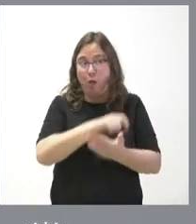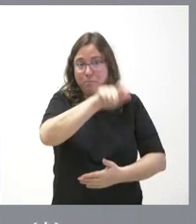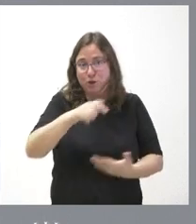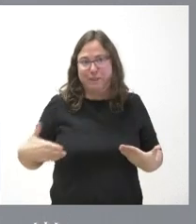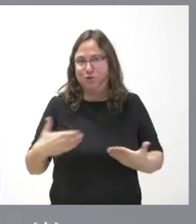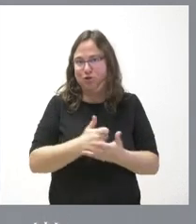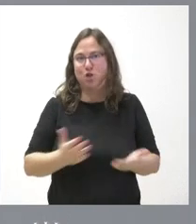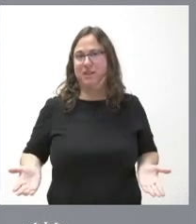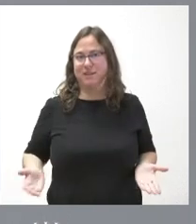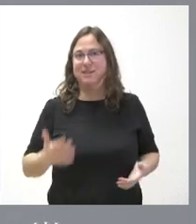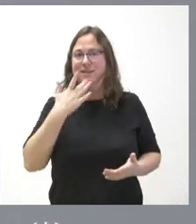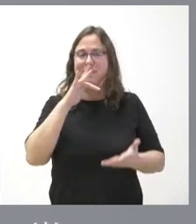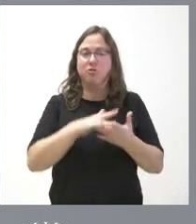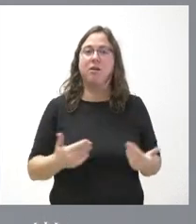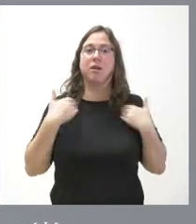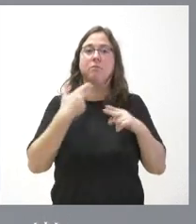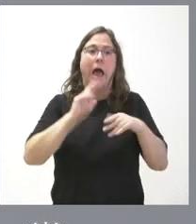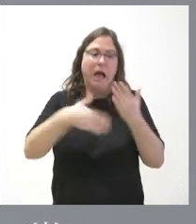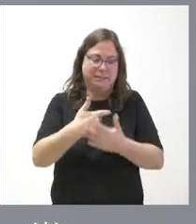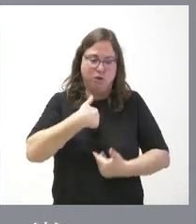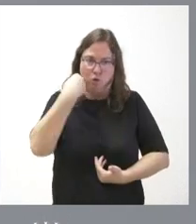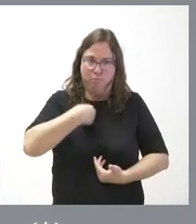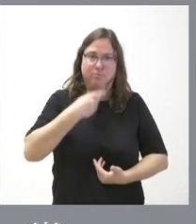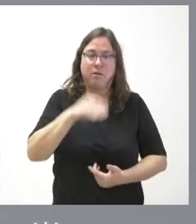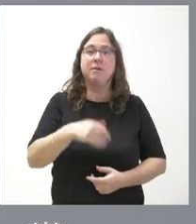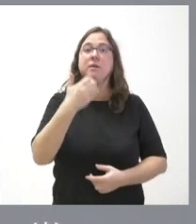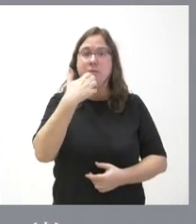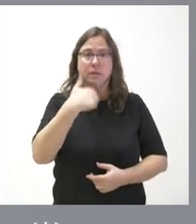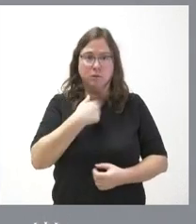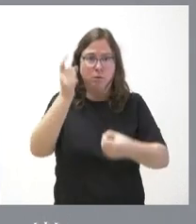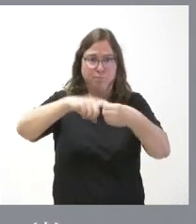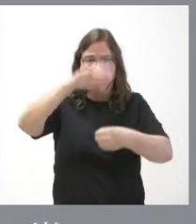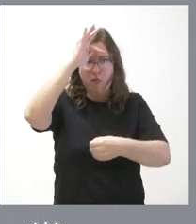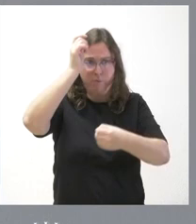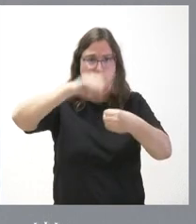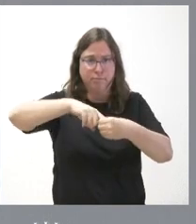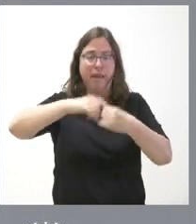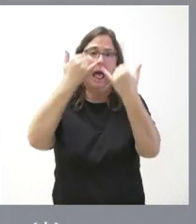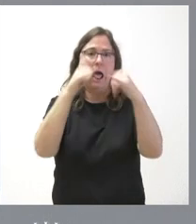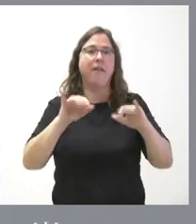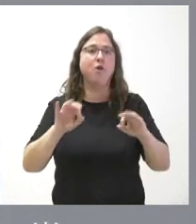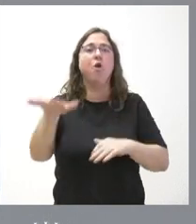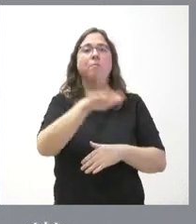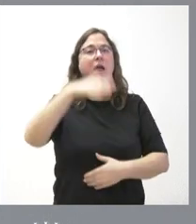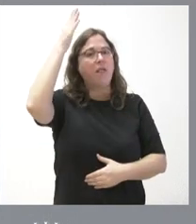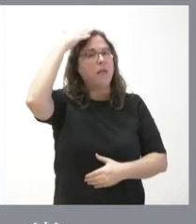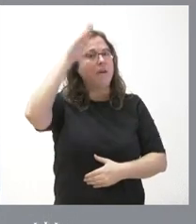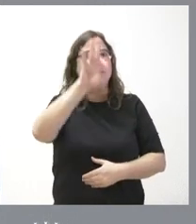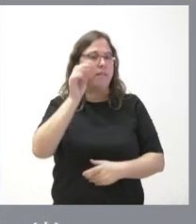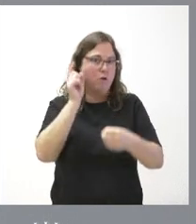que tienen alguna responsabilidad política yo mismo si voy a ir les he dicho el domingo a un acto en la Plaza Mayor de Palencia